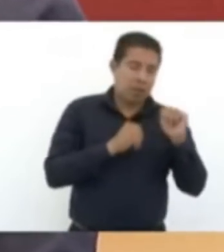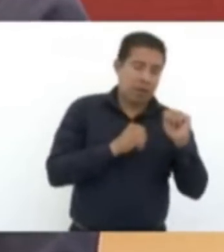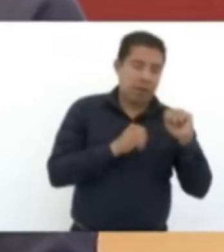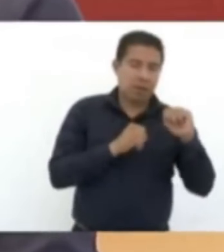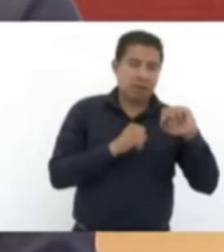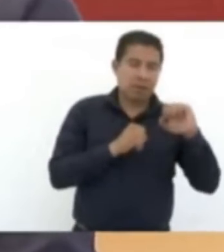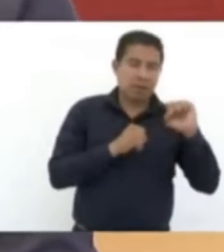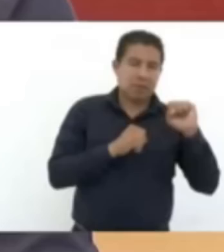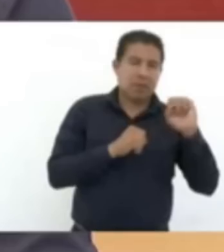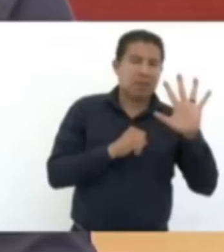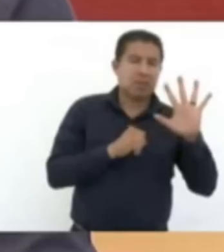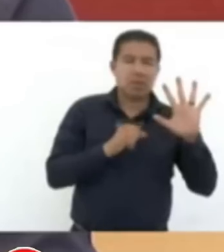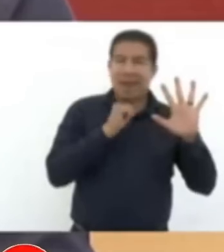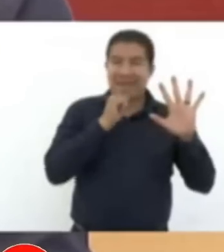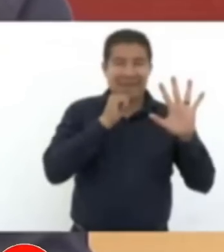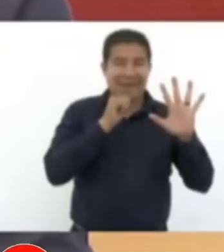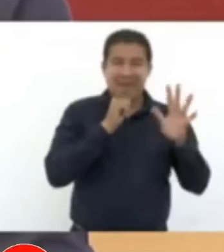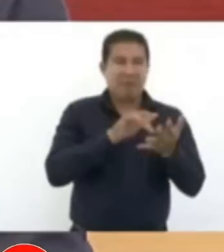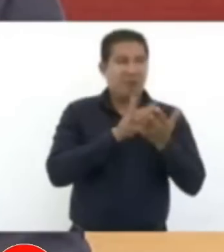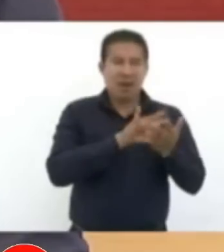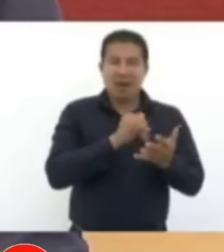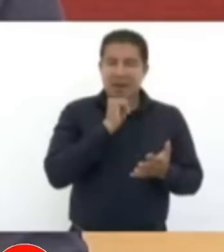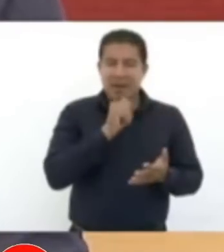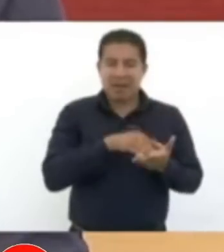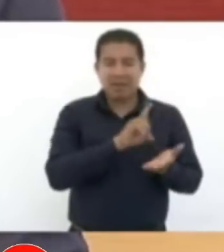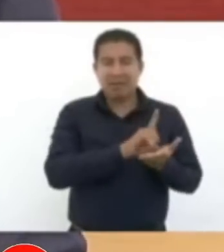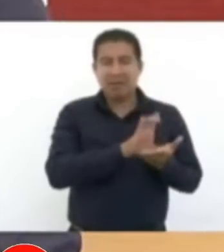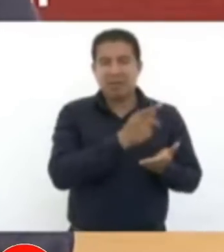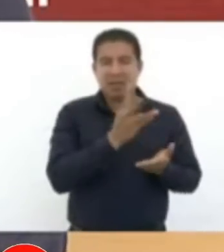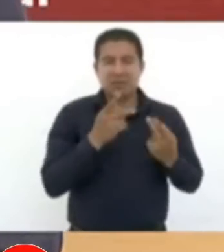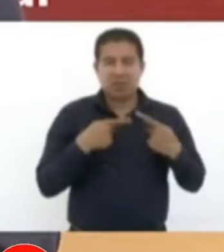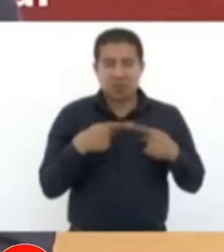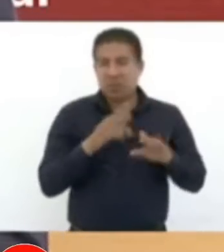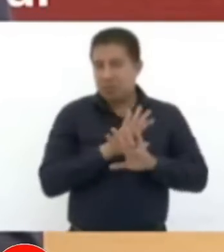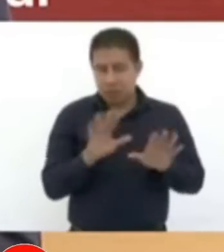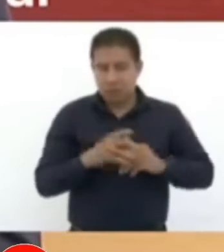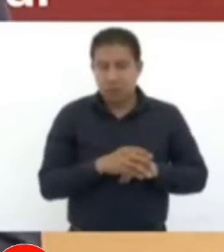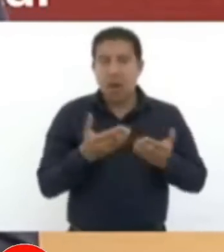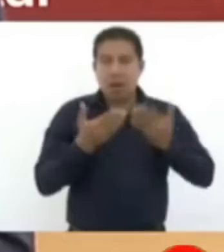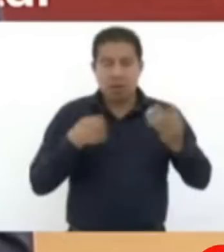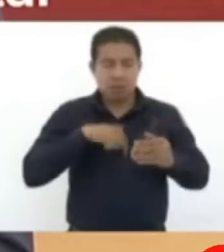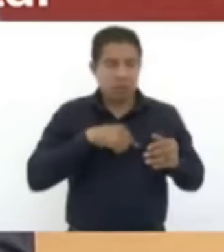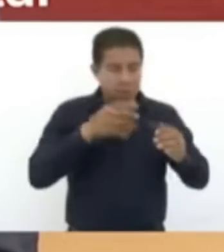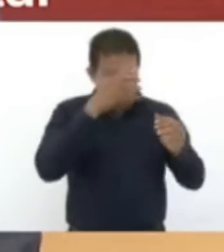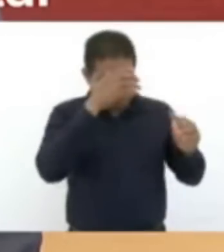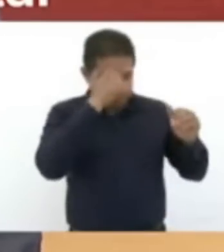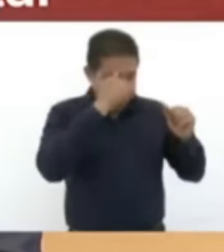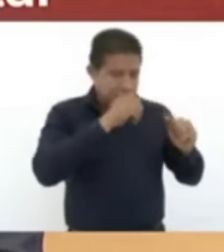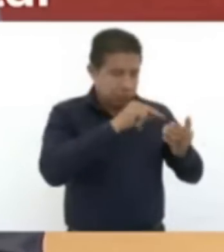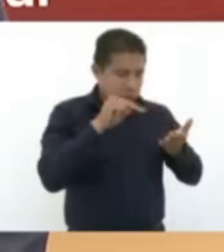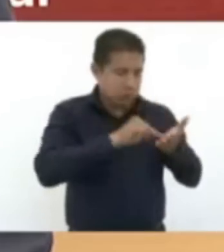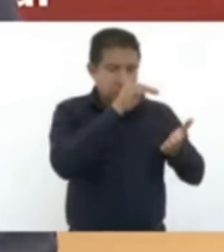no recibían los con discapacidad. Y ahora ya logramos en un convenio con el gobierno